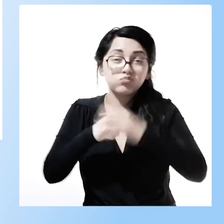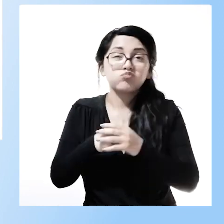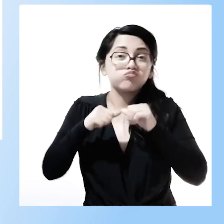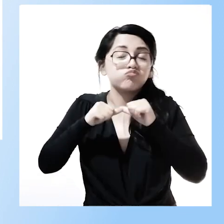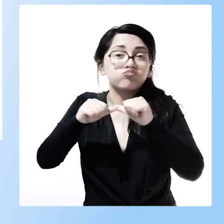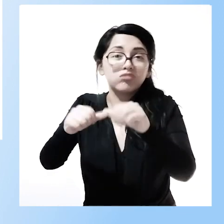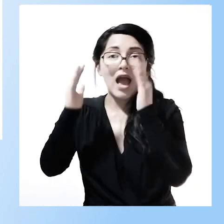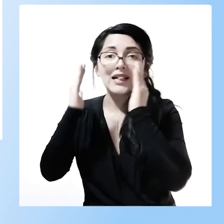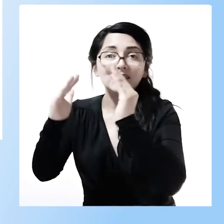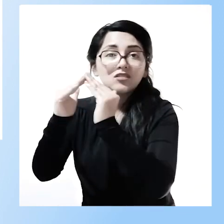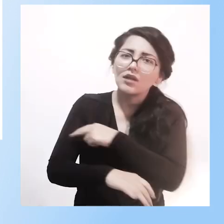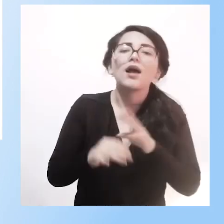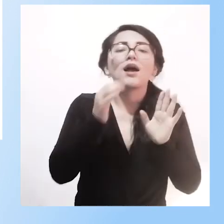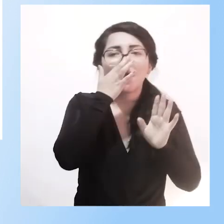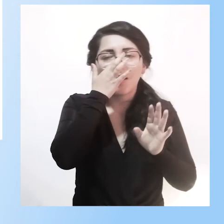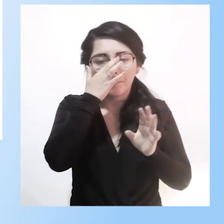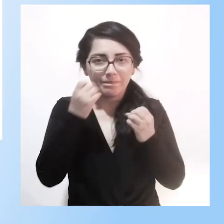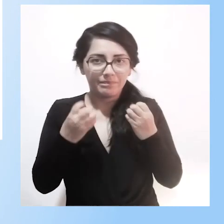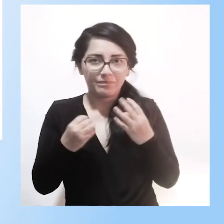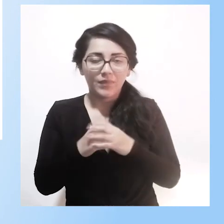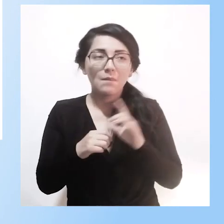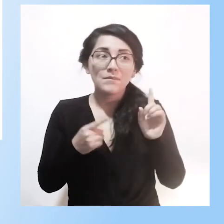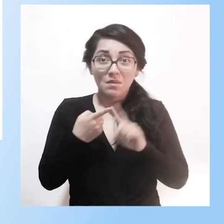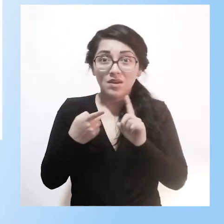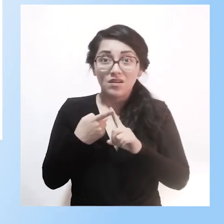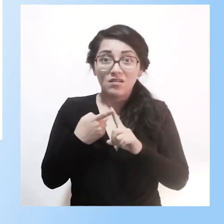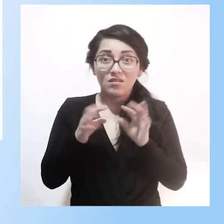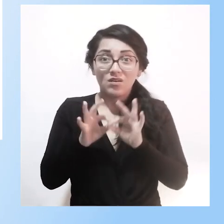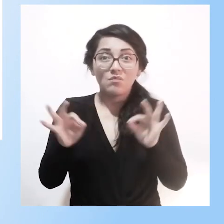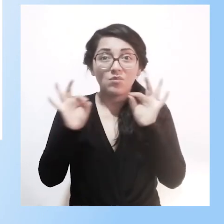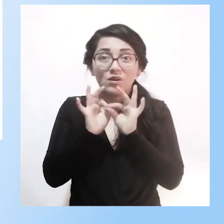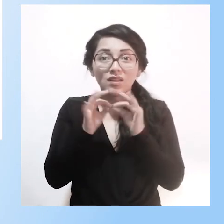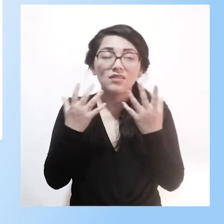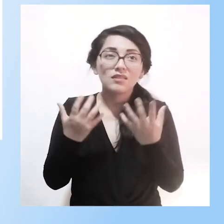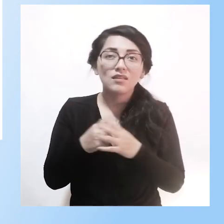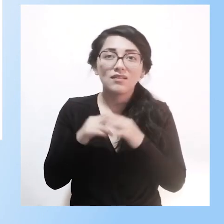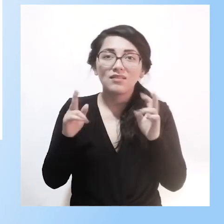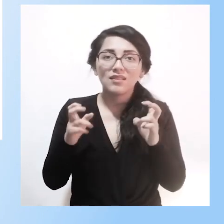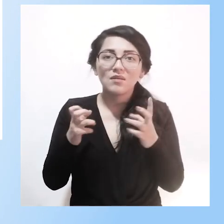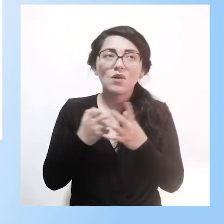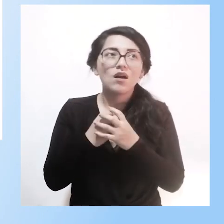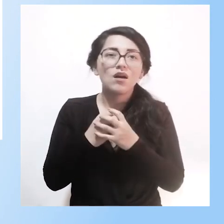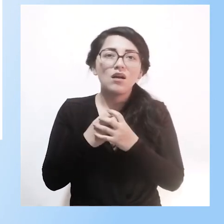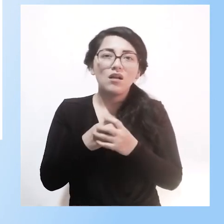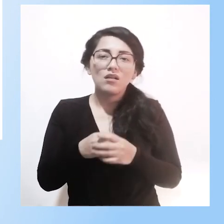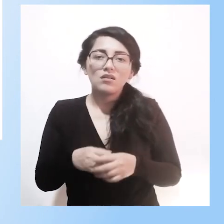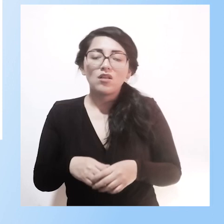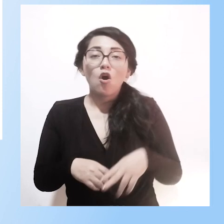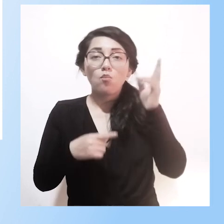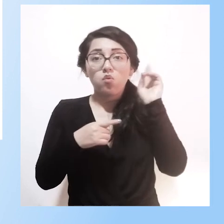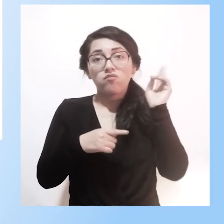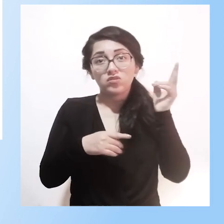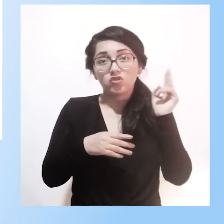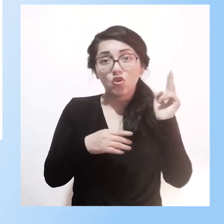del servicio domiciliario? yo creo que una de las prácticas es la incorporación como les dije inicialmente de los docentes itinerantes yo